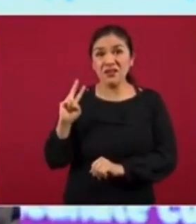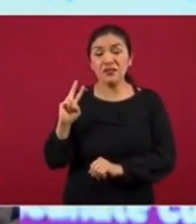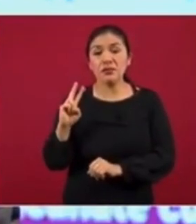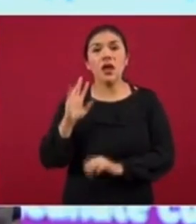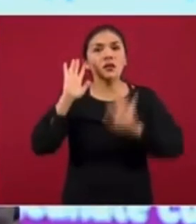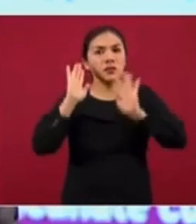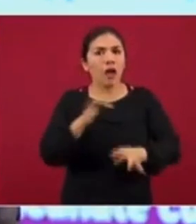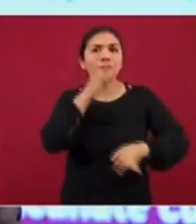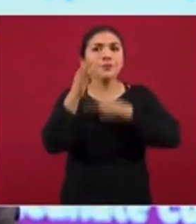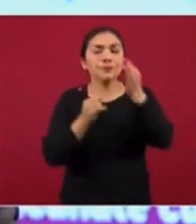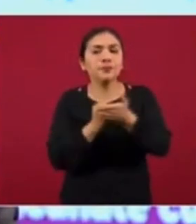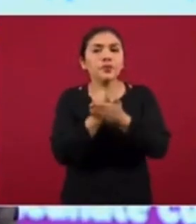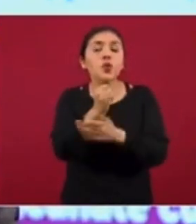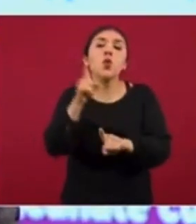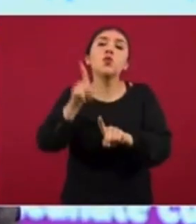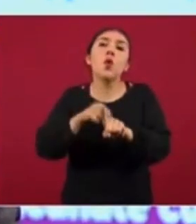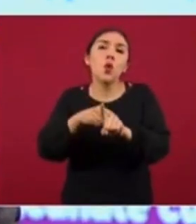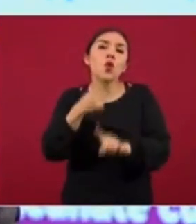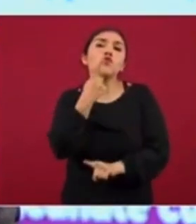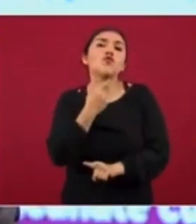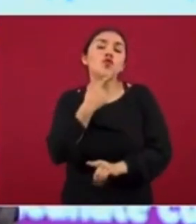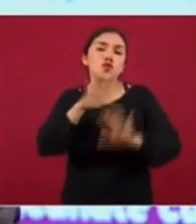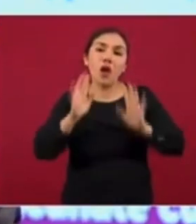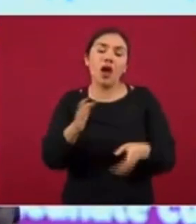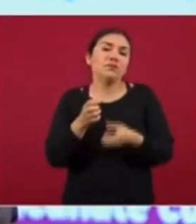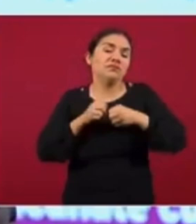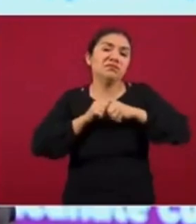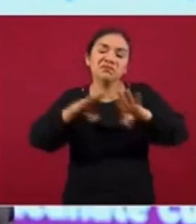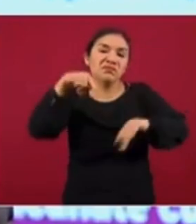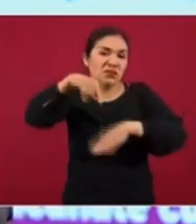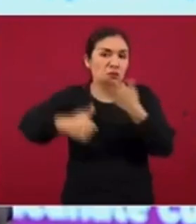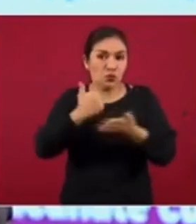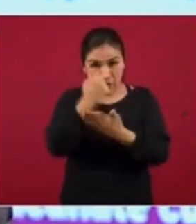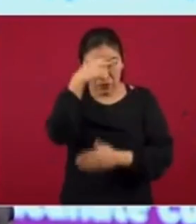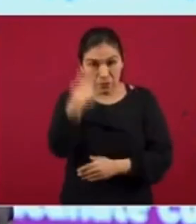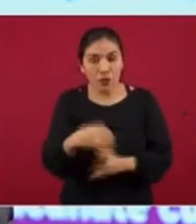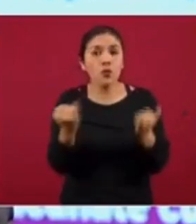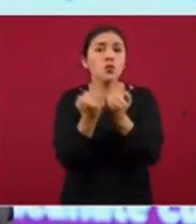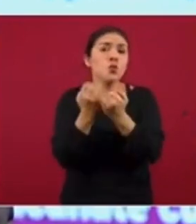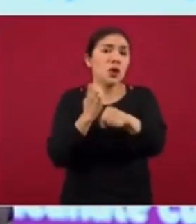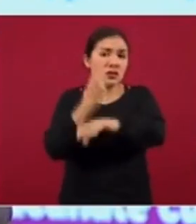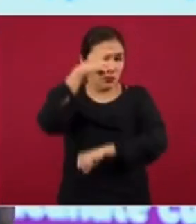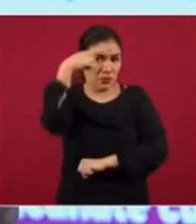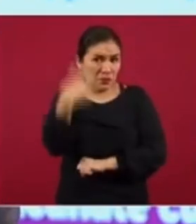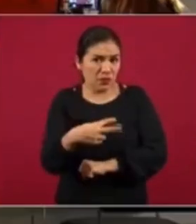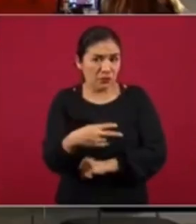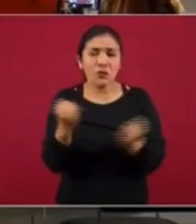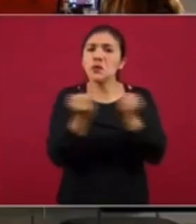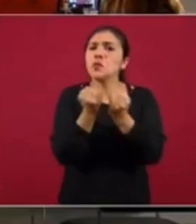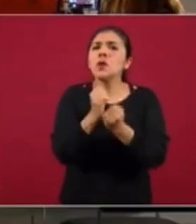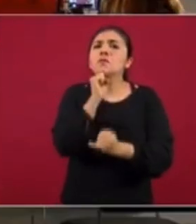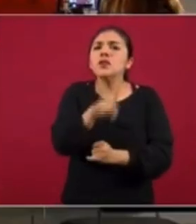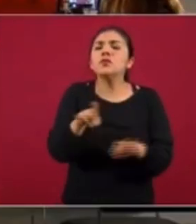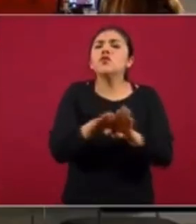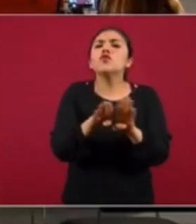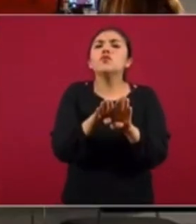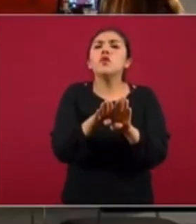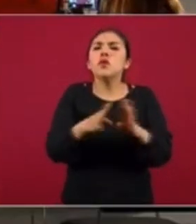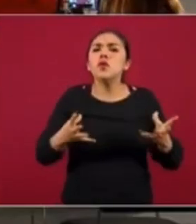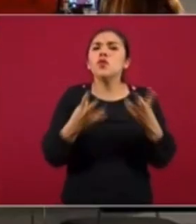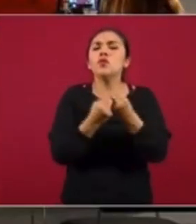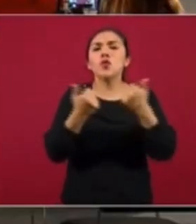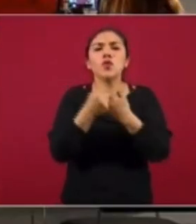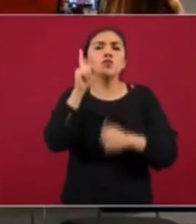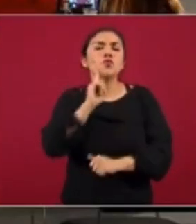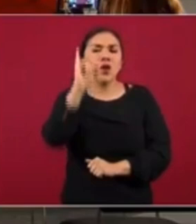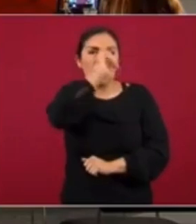anunciamos el color rojo en la Ciudad de México y en el Estado de México. Igual que lo hicimos conjuntamente con la